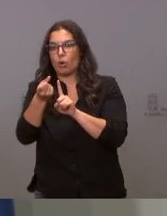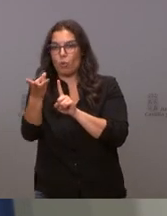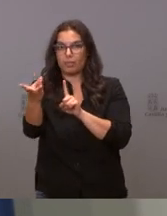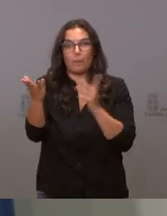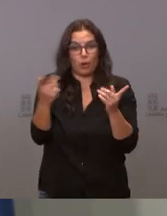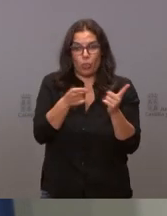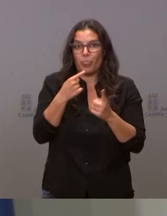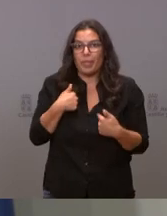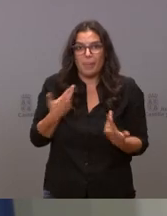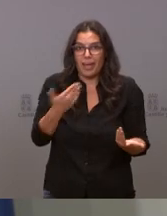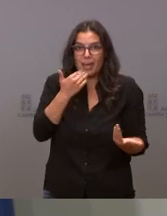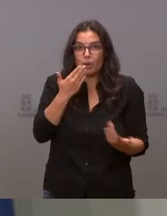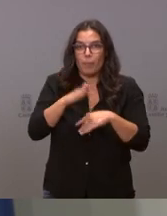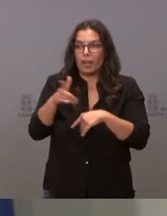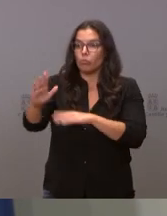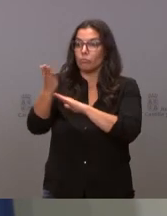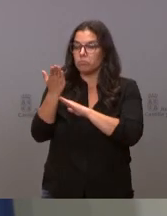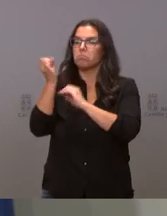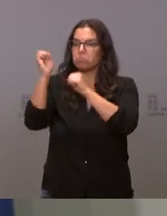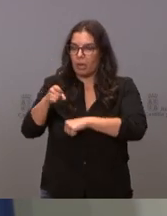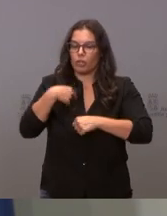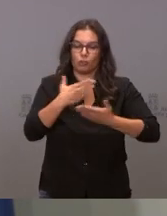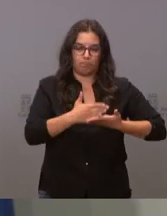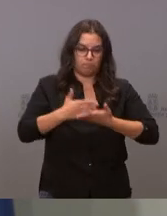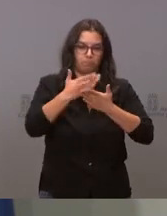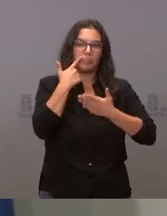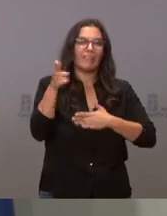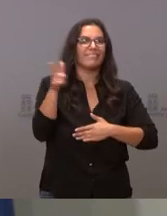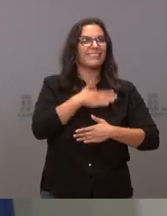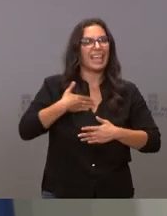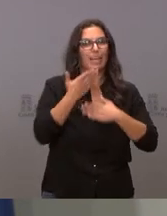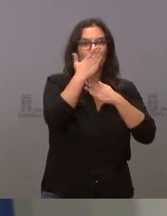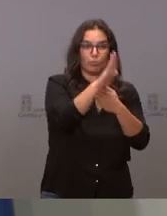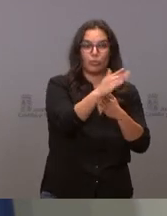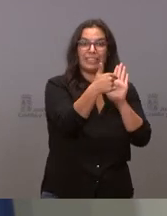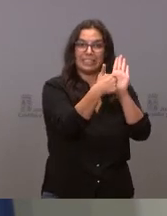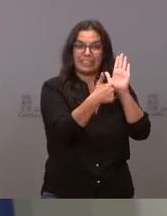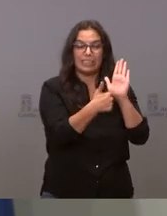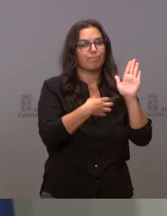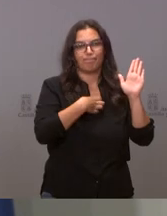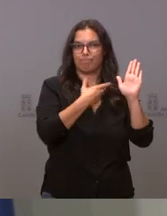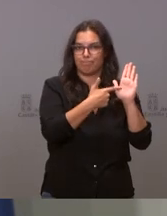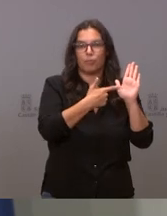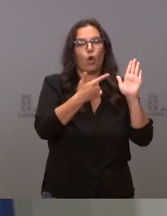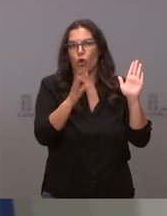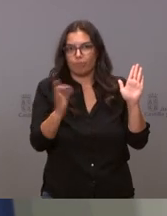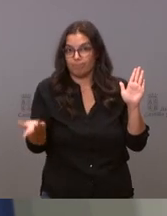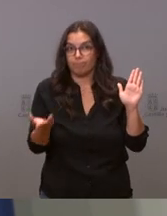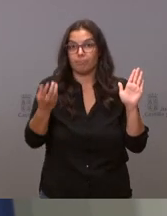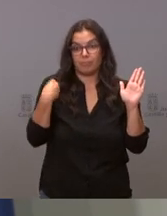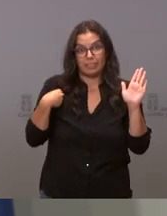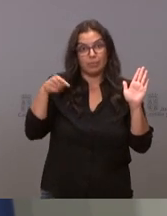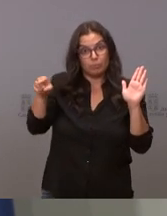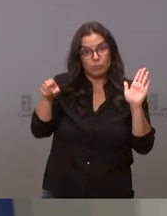propuesta para que yo pueda contrastarla enseñársela a los ciudadanos para que yo pueda decirles a los ciudadanos de Segovia mire lo que nos propone el Partido